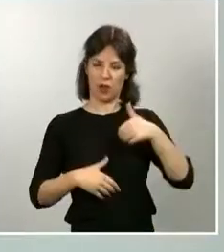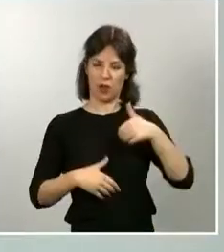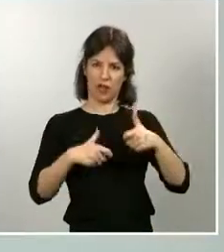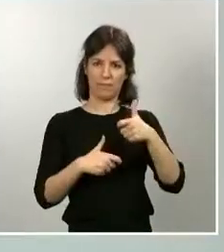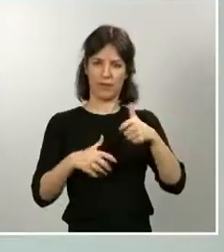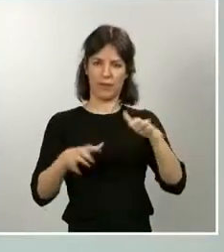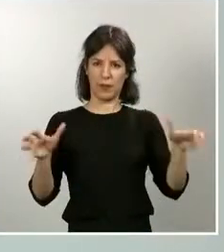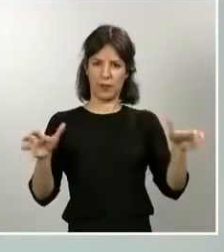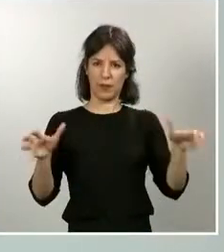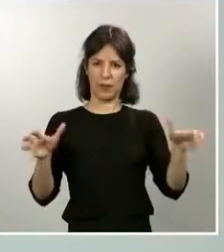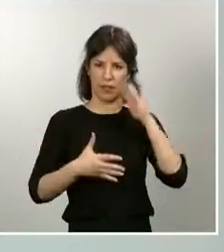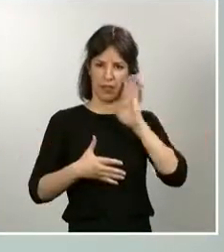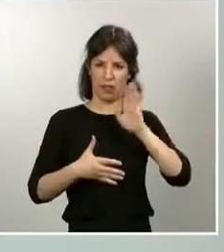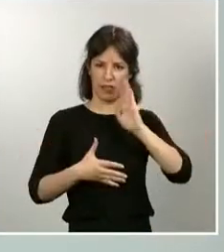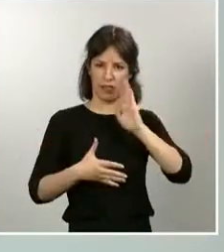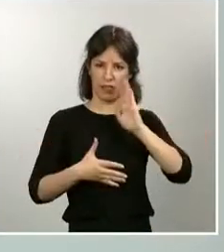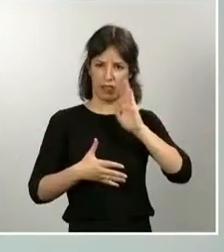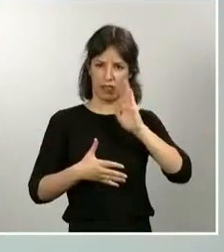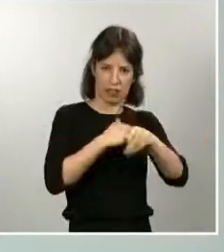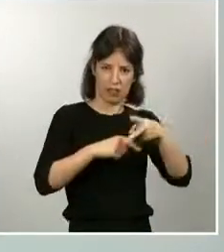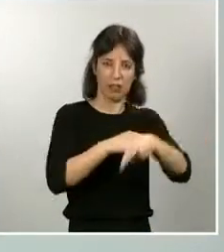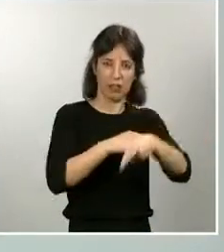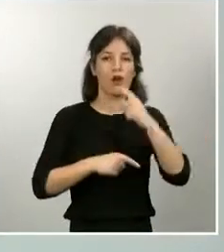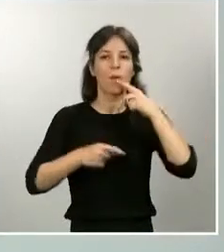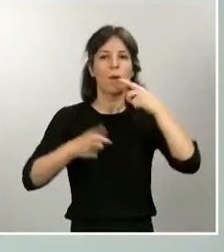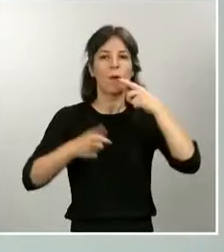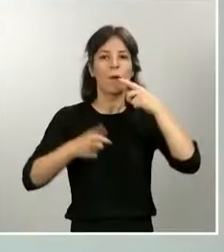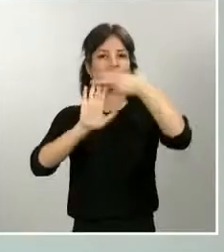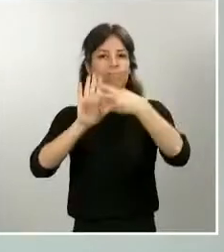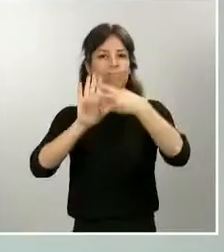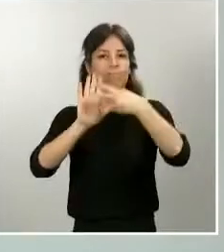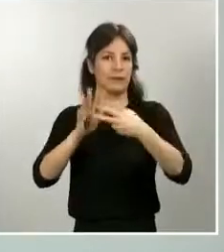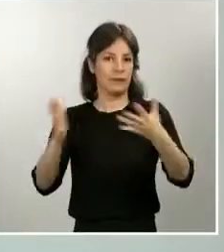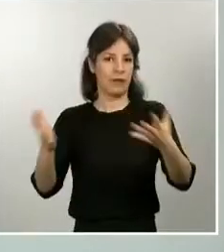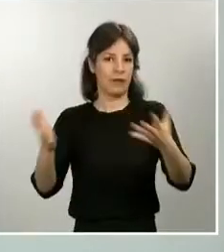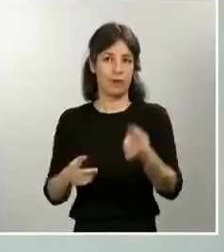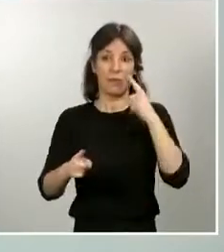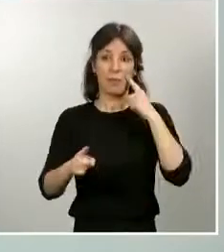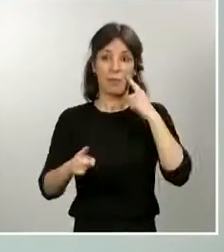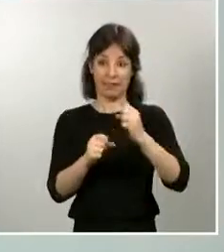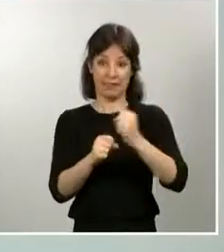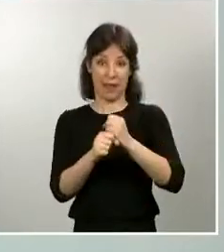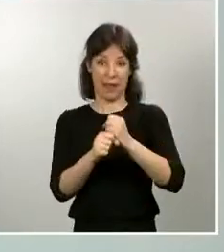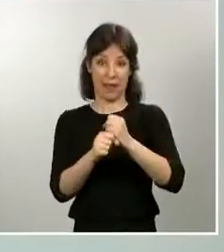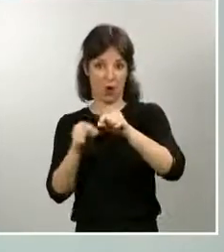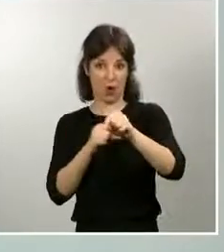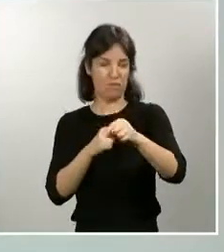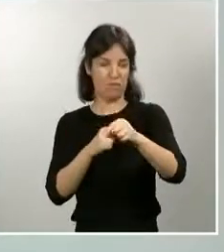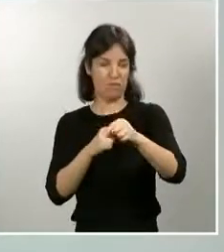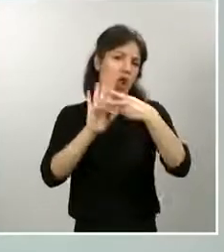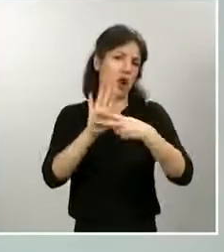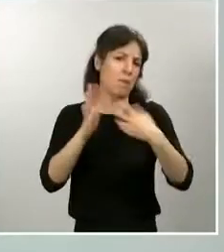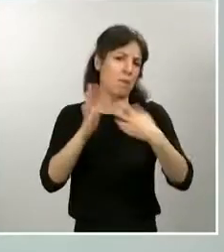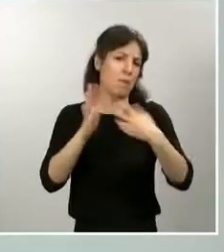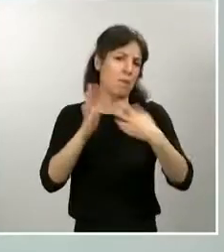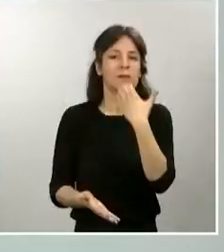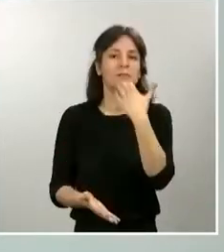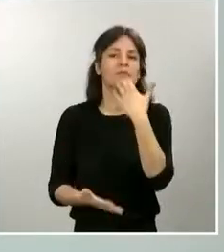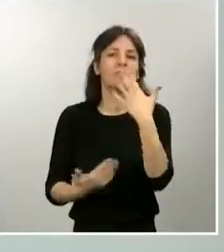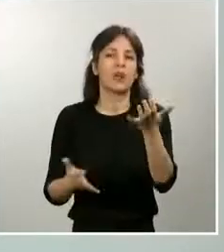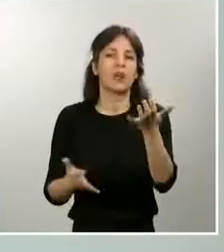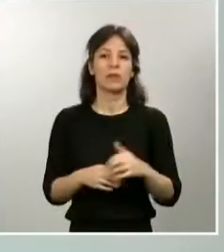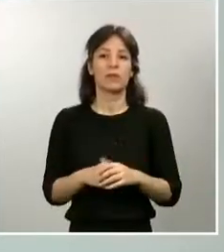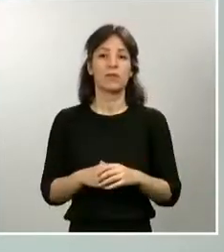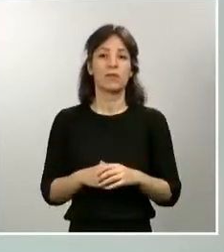serie de normas básicas a las personas que realizan este teletrabajo, como es que preste especial atención a todos los correos